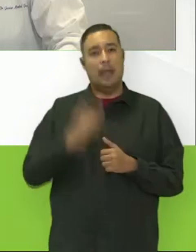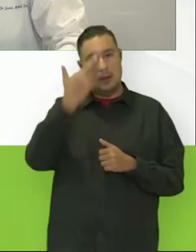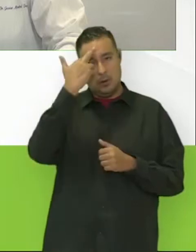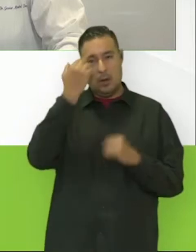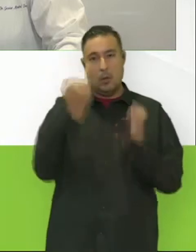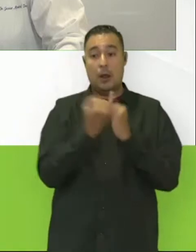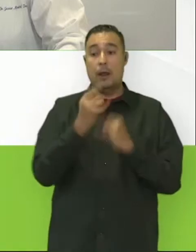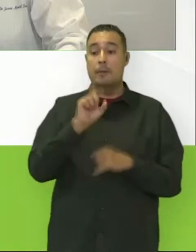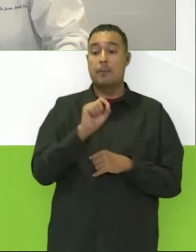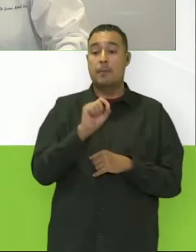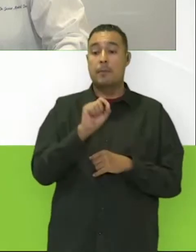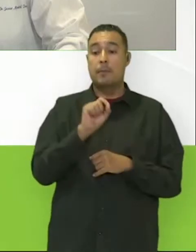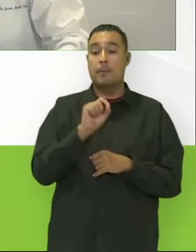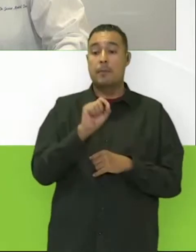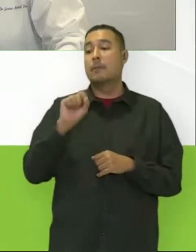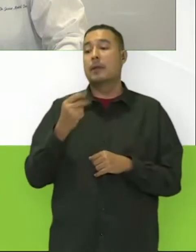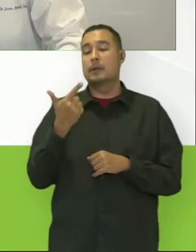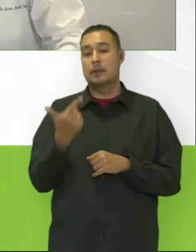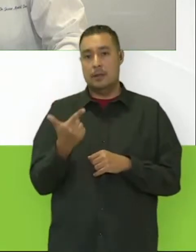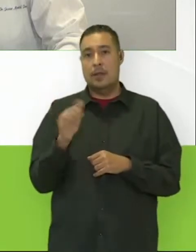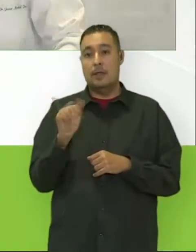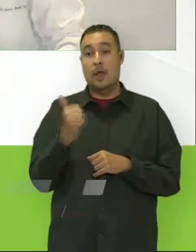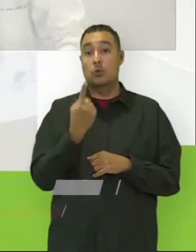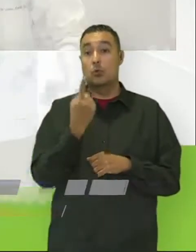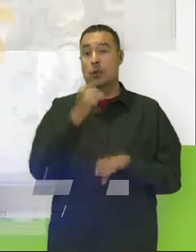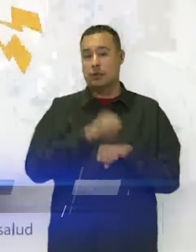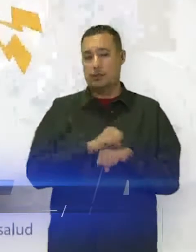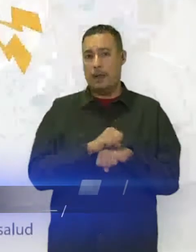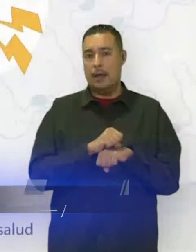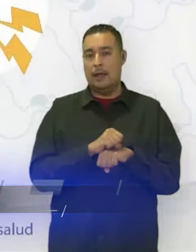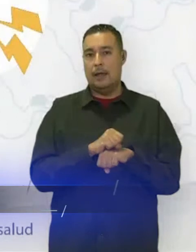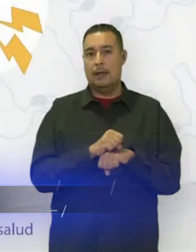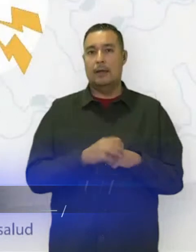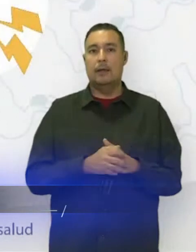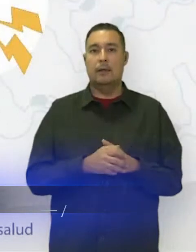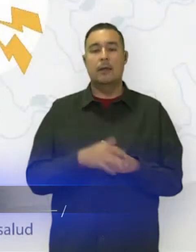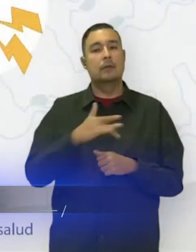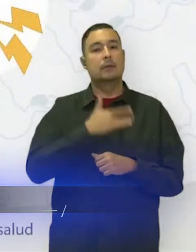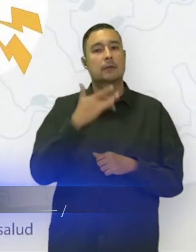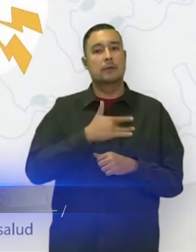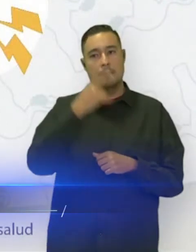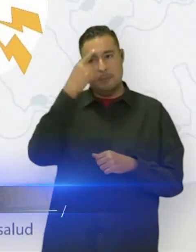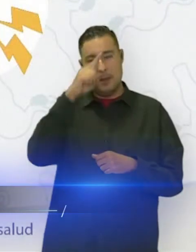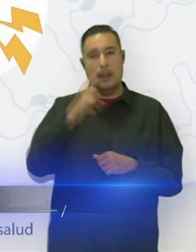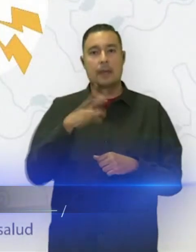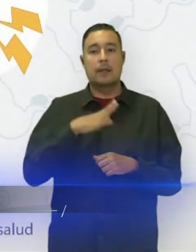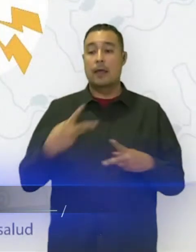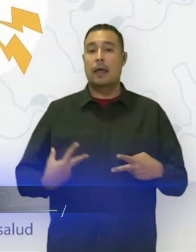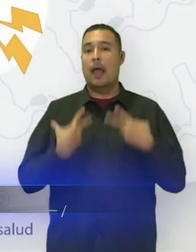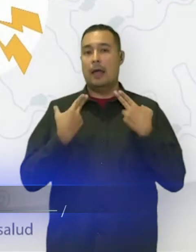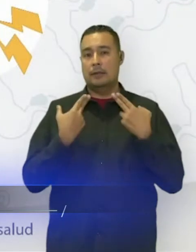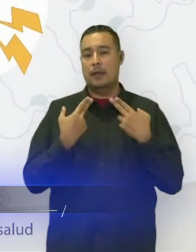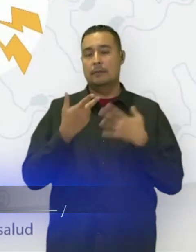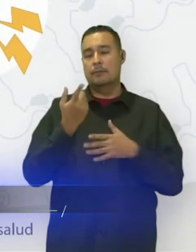Recordarles, el 23 al 27 de agosto tenemos una semana de sensibilización en la parte de